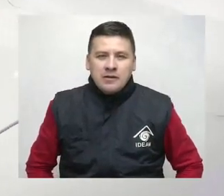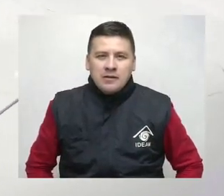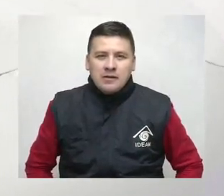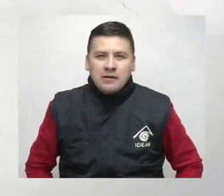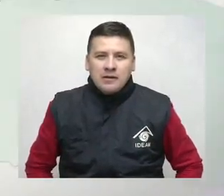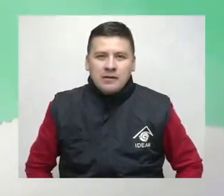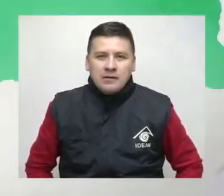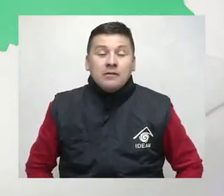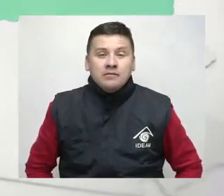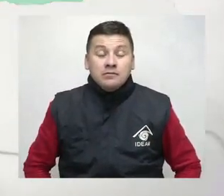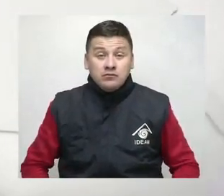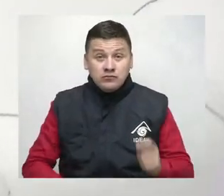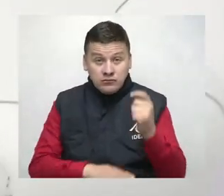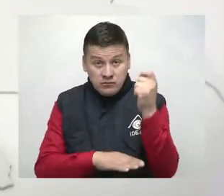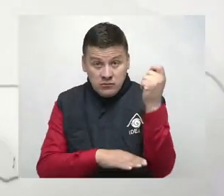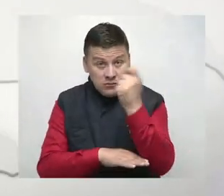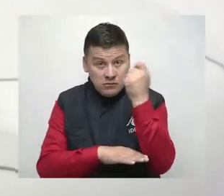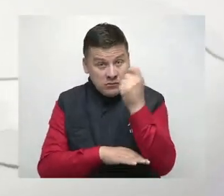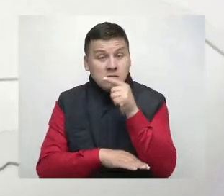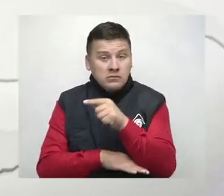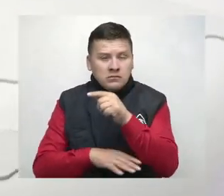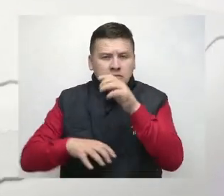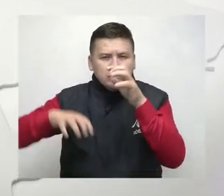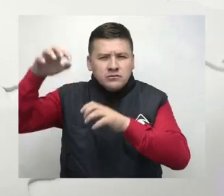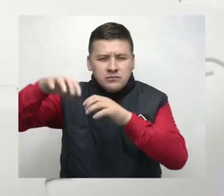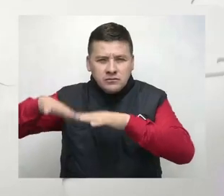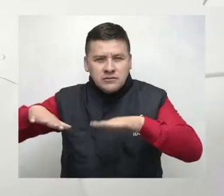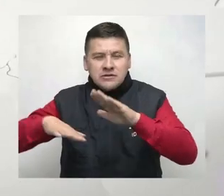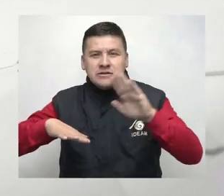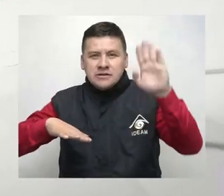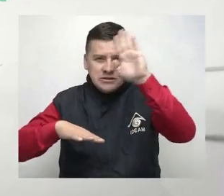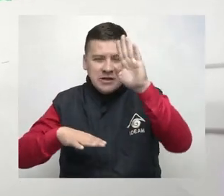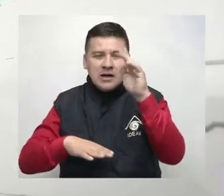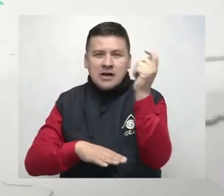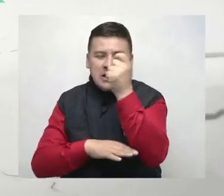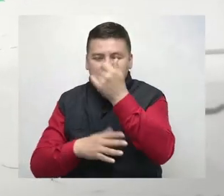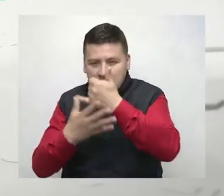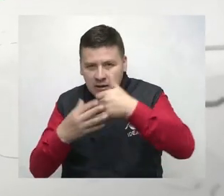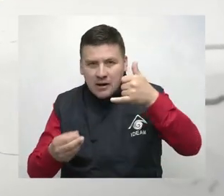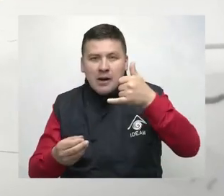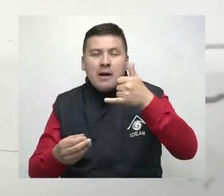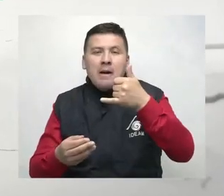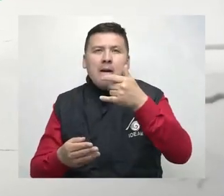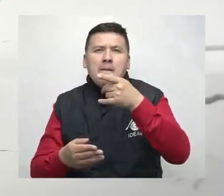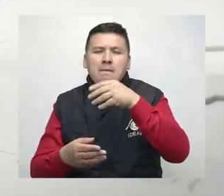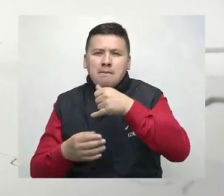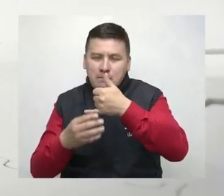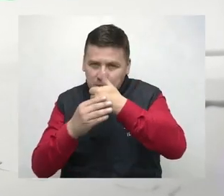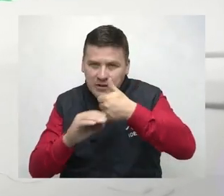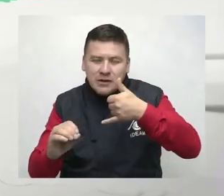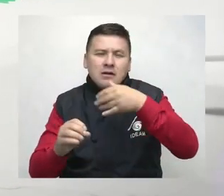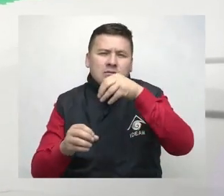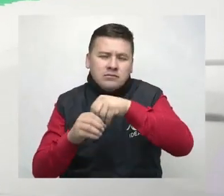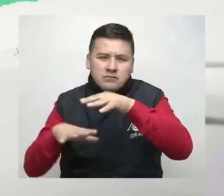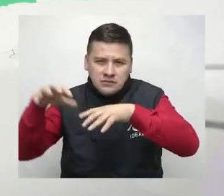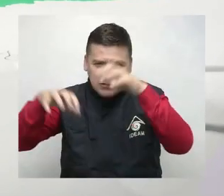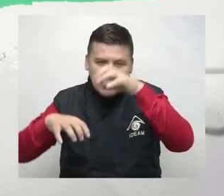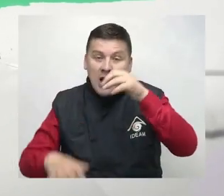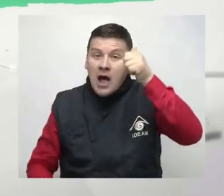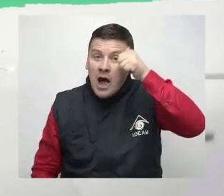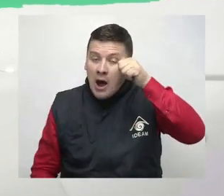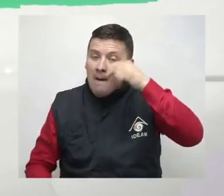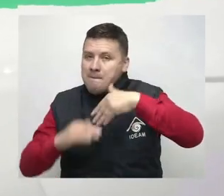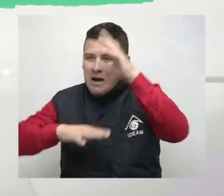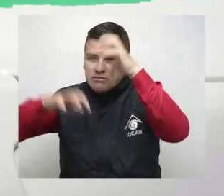Sobre los llanos orientales caerán lluvias hacia los departamentos del Casanare, Bichada y Meta con menor intensidad en el departamento de Arauca.